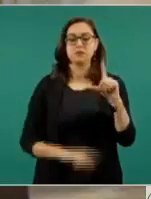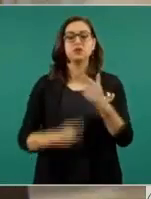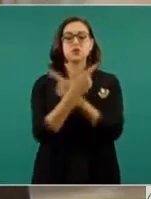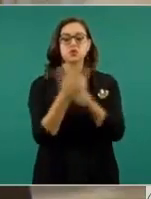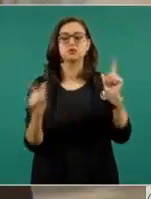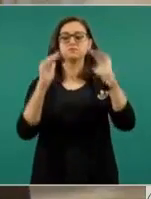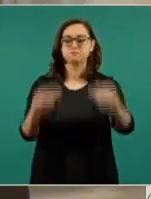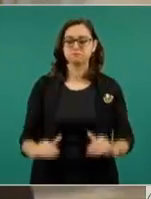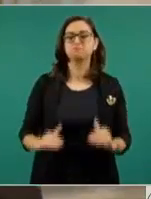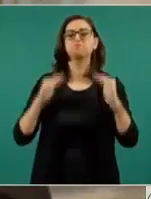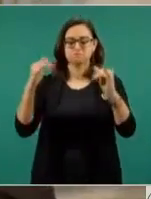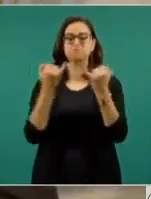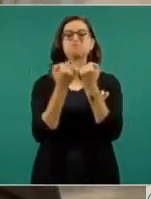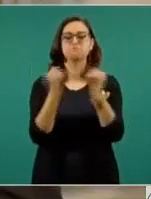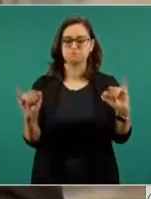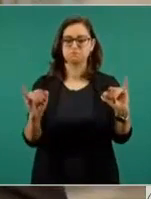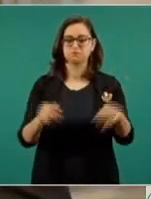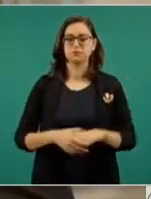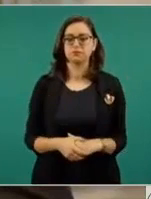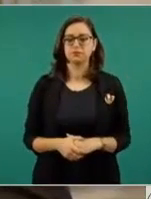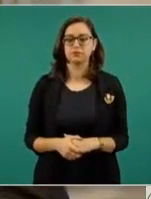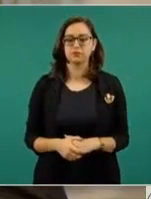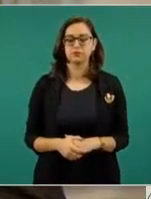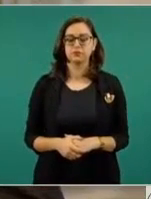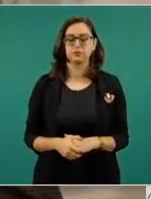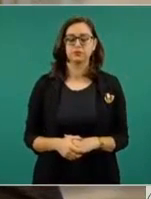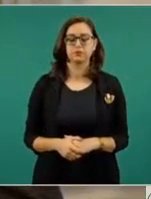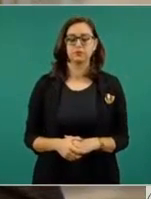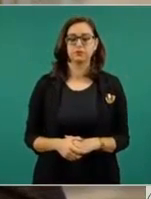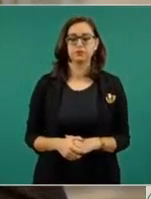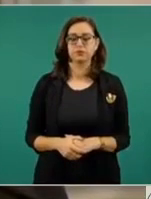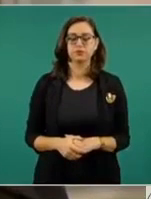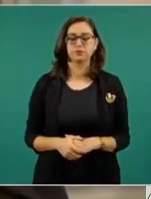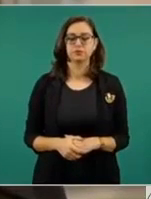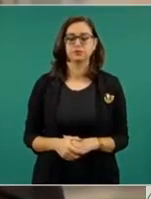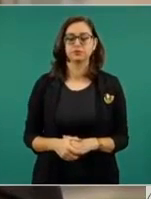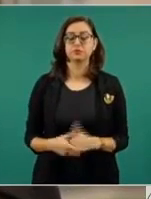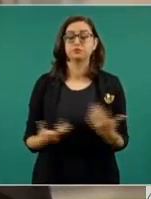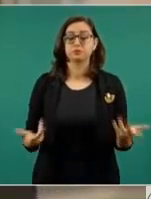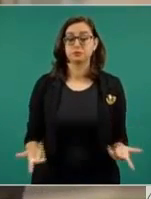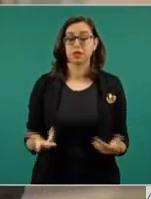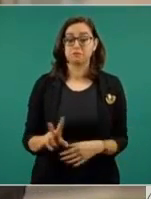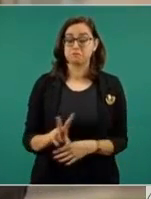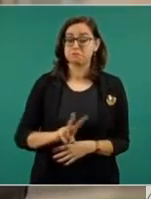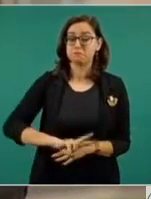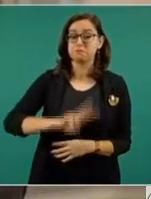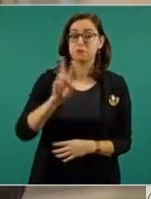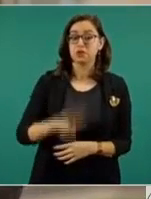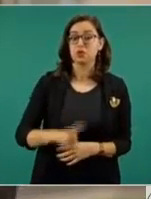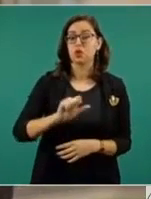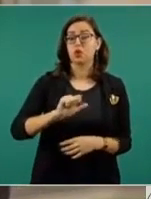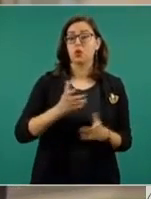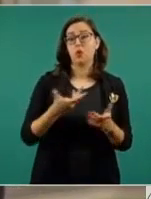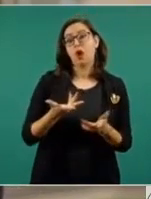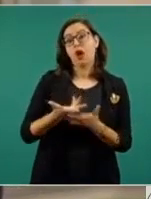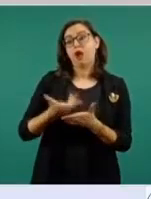soberano e independiente. En contraste con las luchas armadas que se dieron en otras